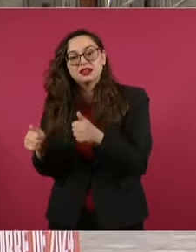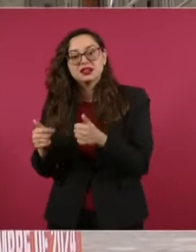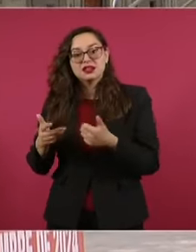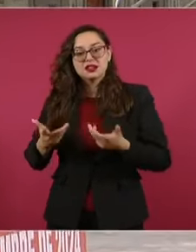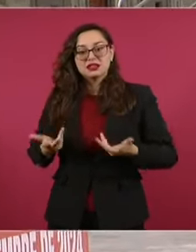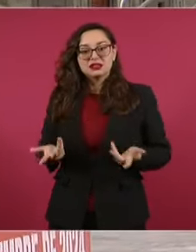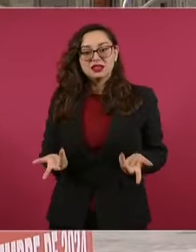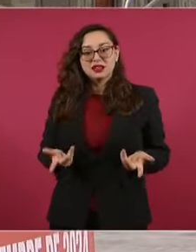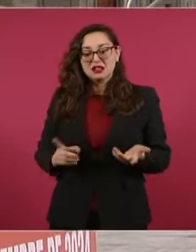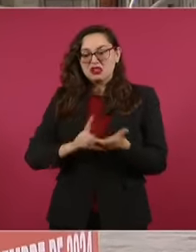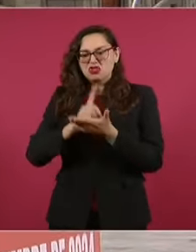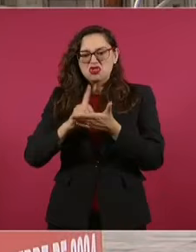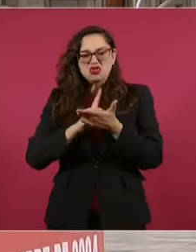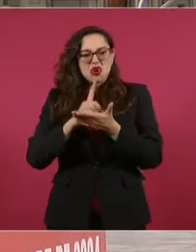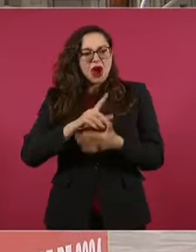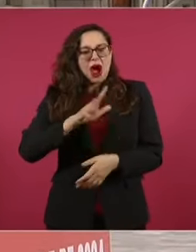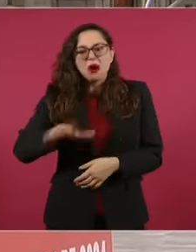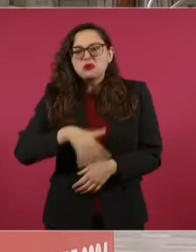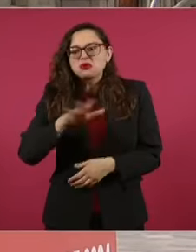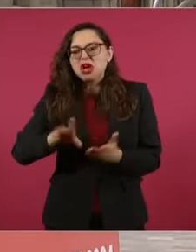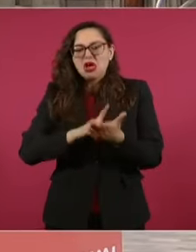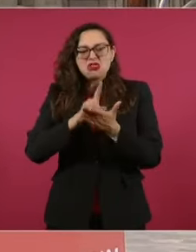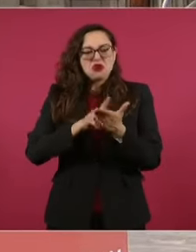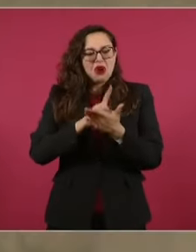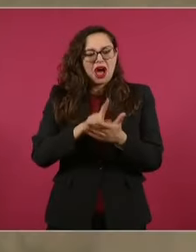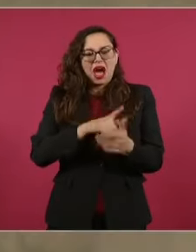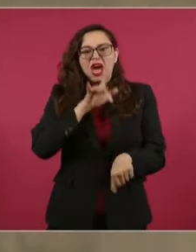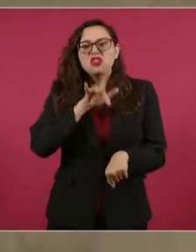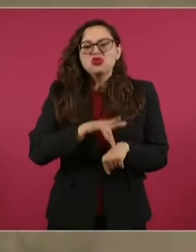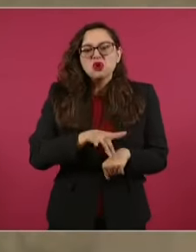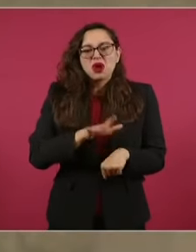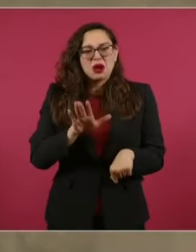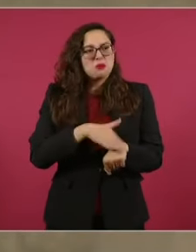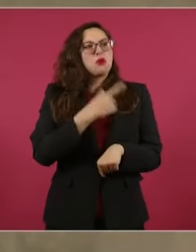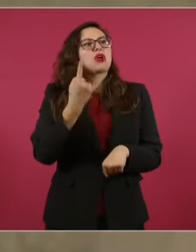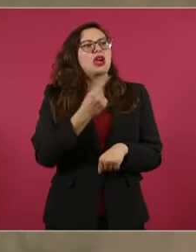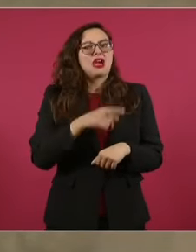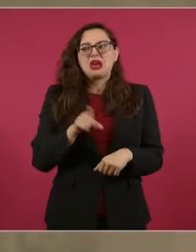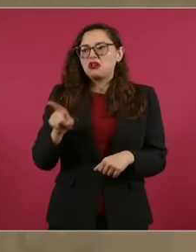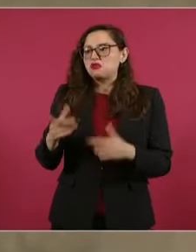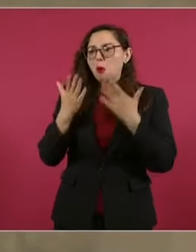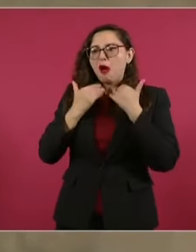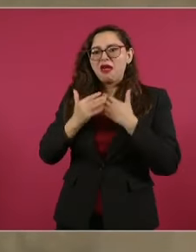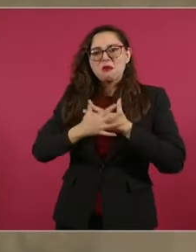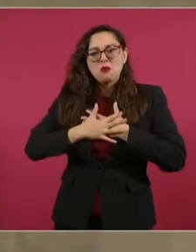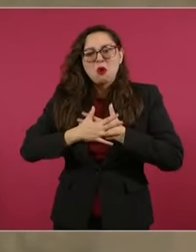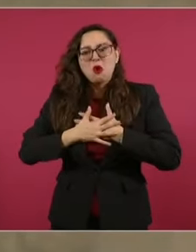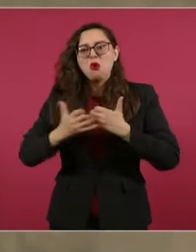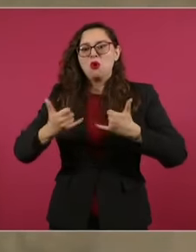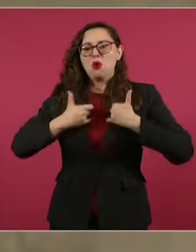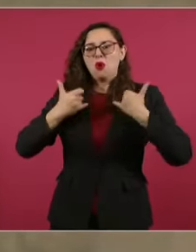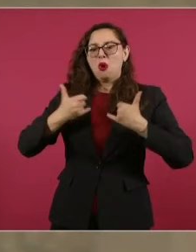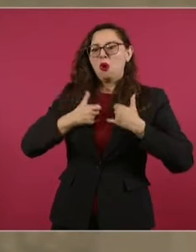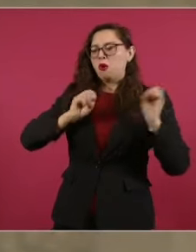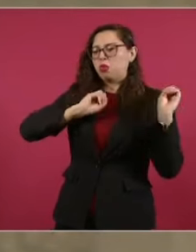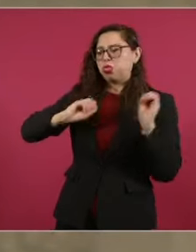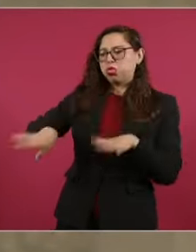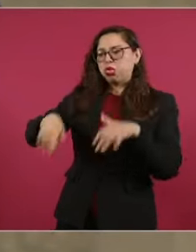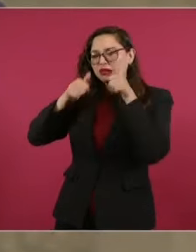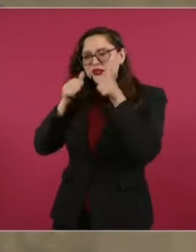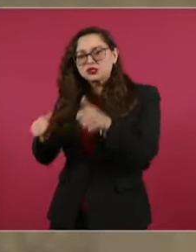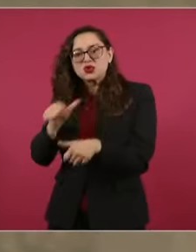desamor, con la desintegración de las familias, con el abandono a los jóvenes, ¿y qué se va a resolver?